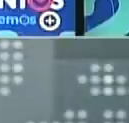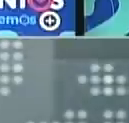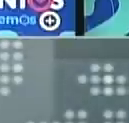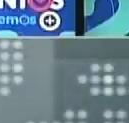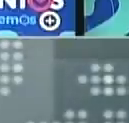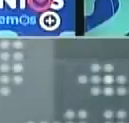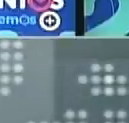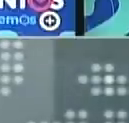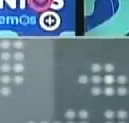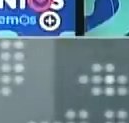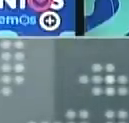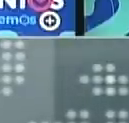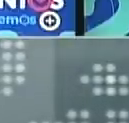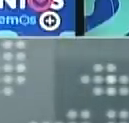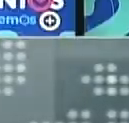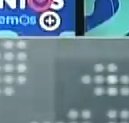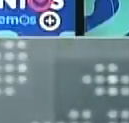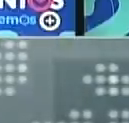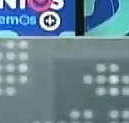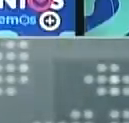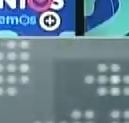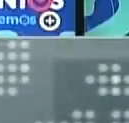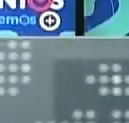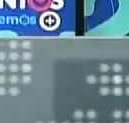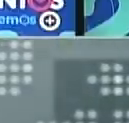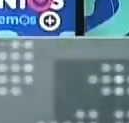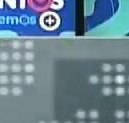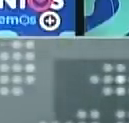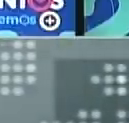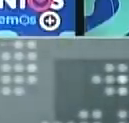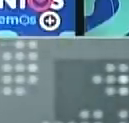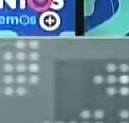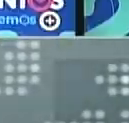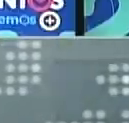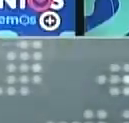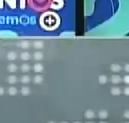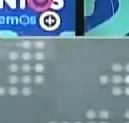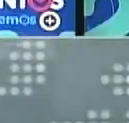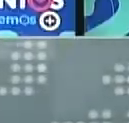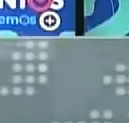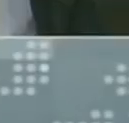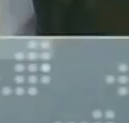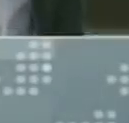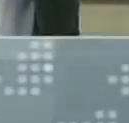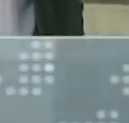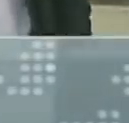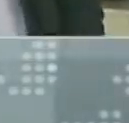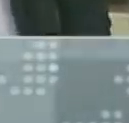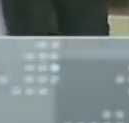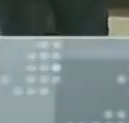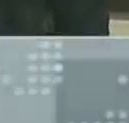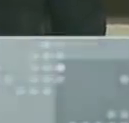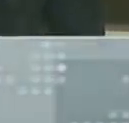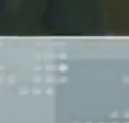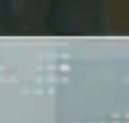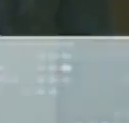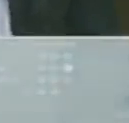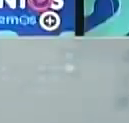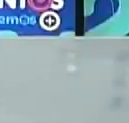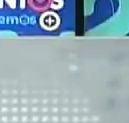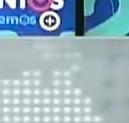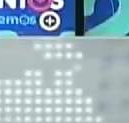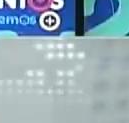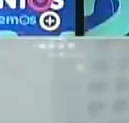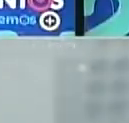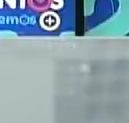Y precisamente con todo el equipo. ¿Verdad? Con todo el equipo. Ustedes pueden ver aquí el compañero Diosdado Cabello,